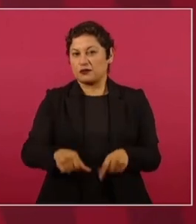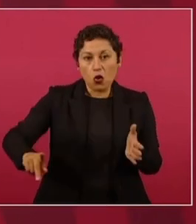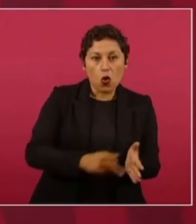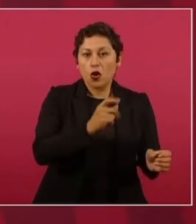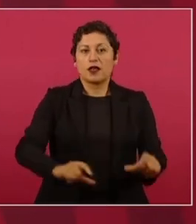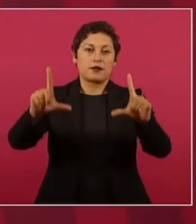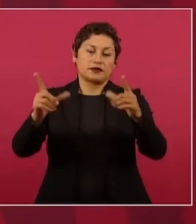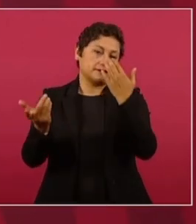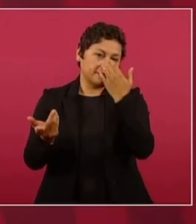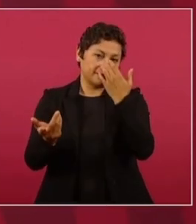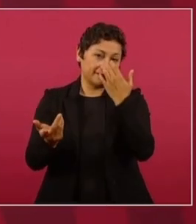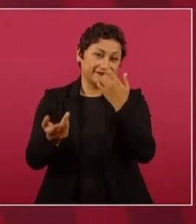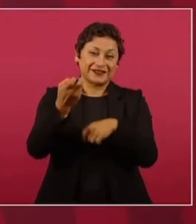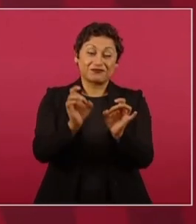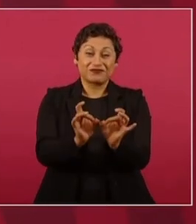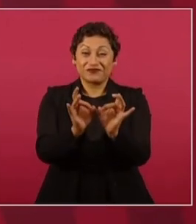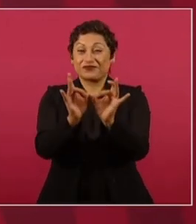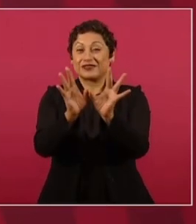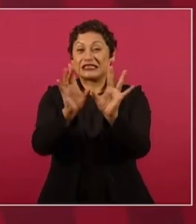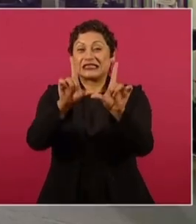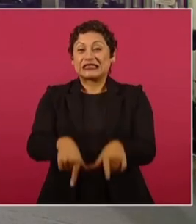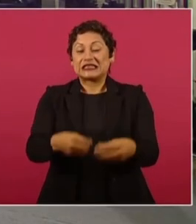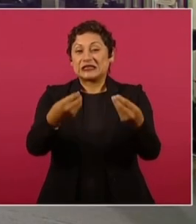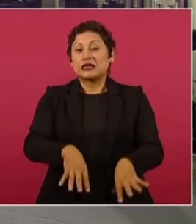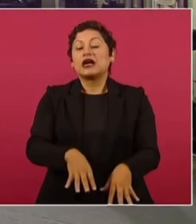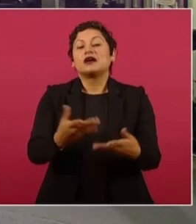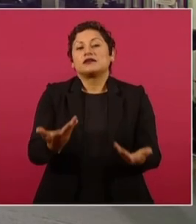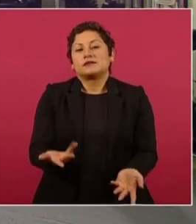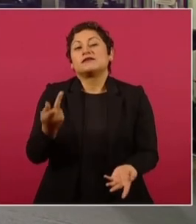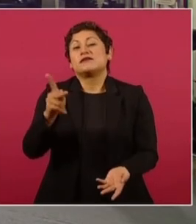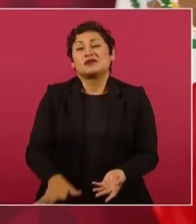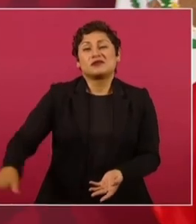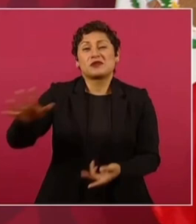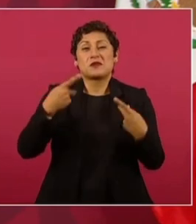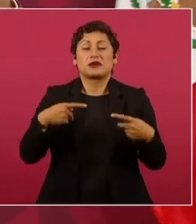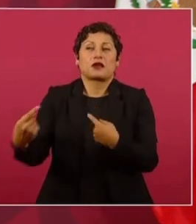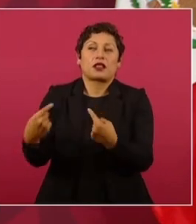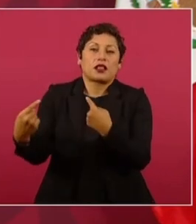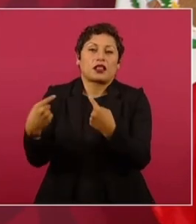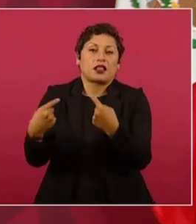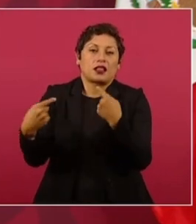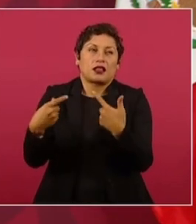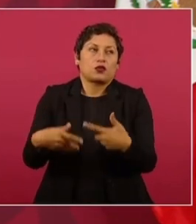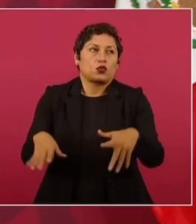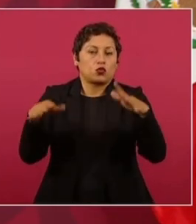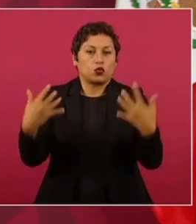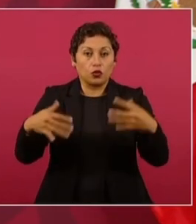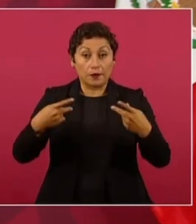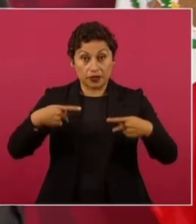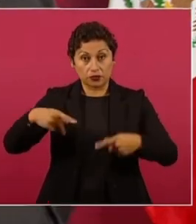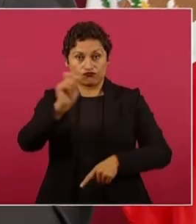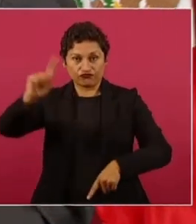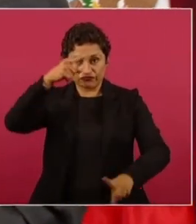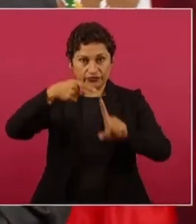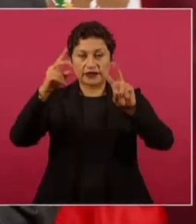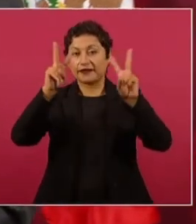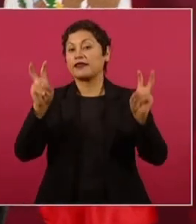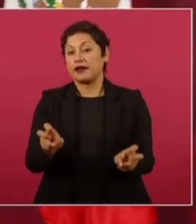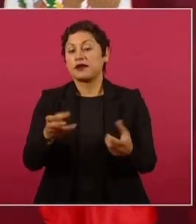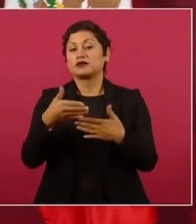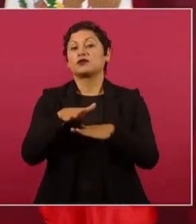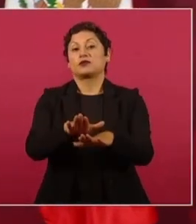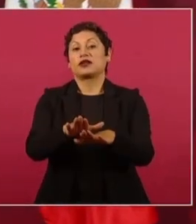críticos tenemos, cuántos conservadores, incluso expertos en manejo de